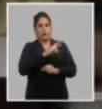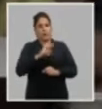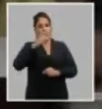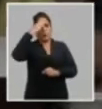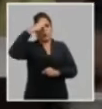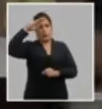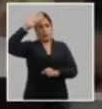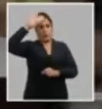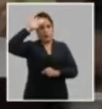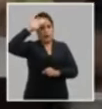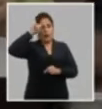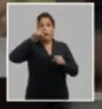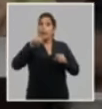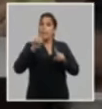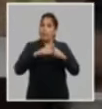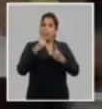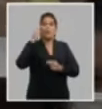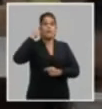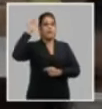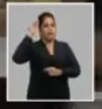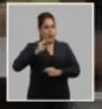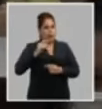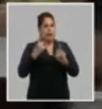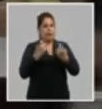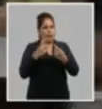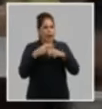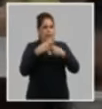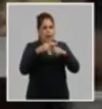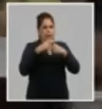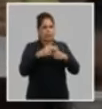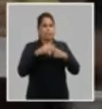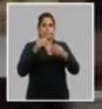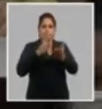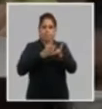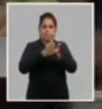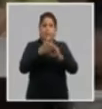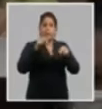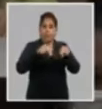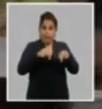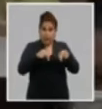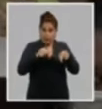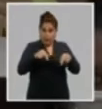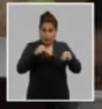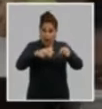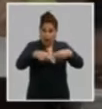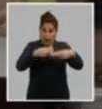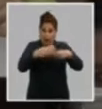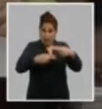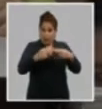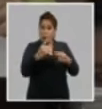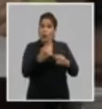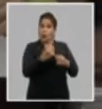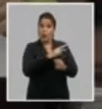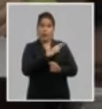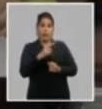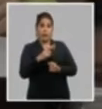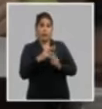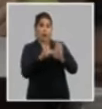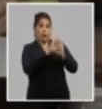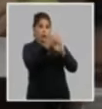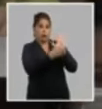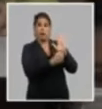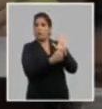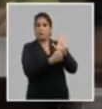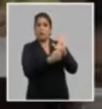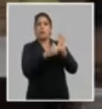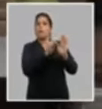revolución cubana sin desconocer que nos queda por hacer todavía y para eso contamos no solo con el respaldo constitucional sino